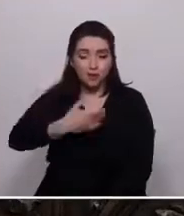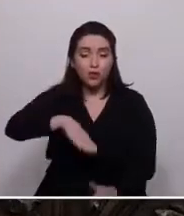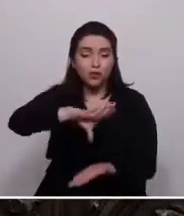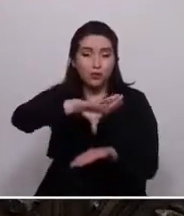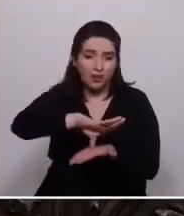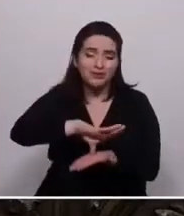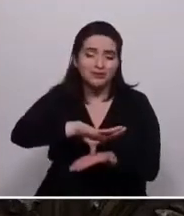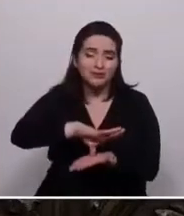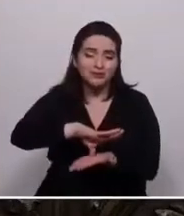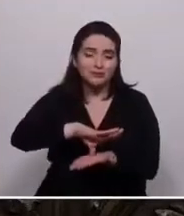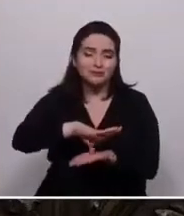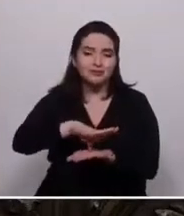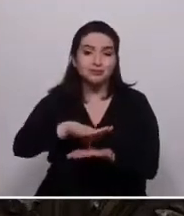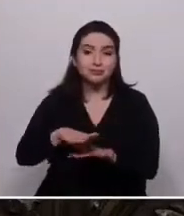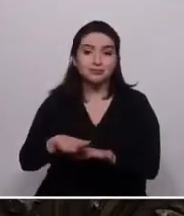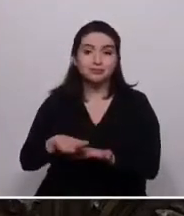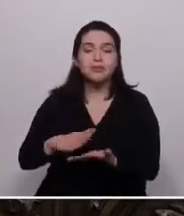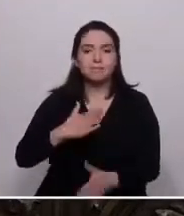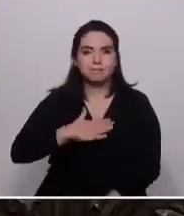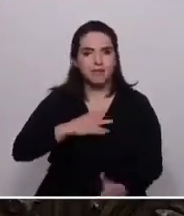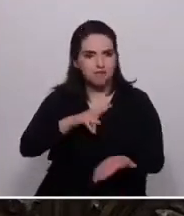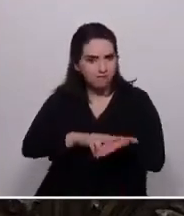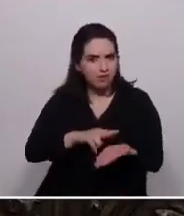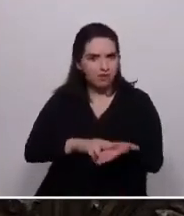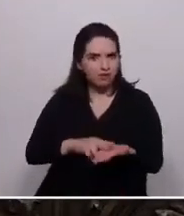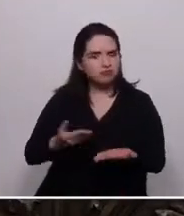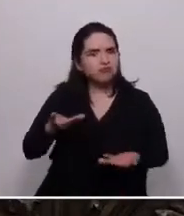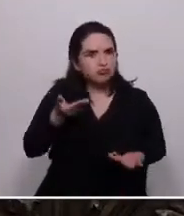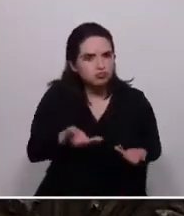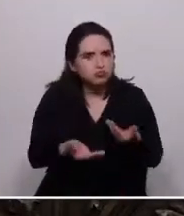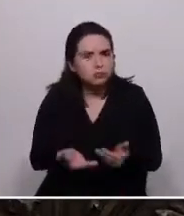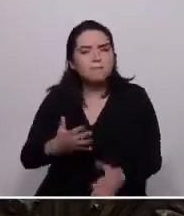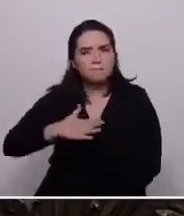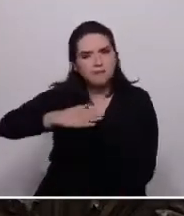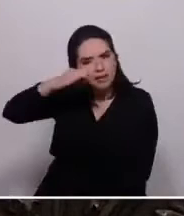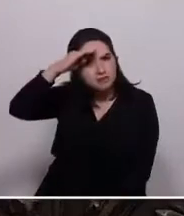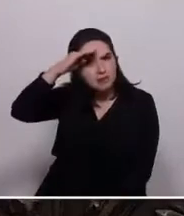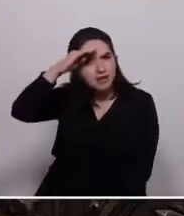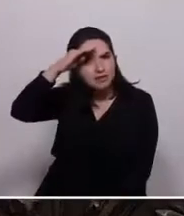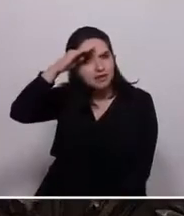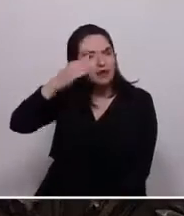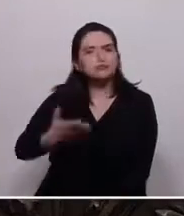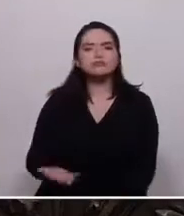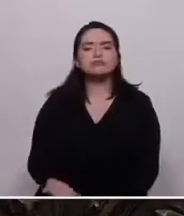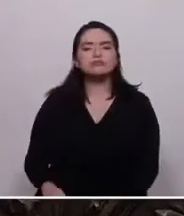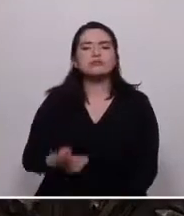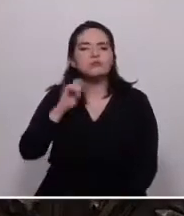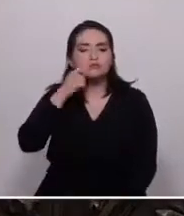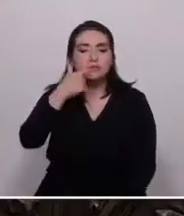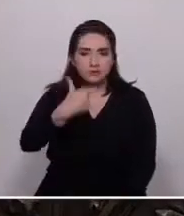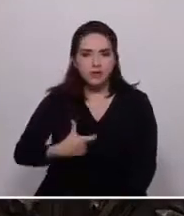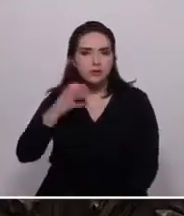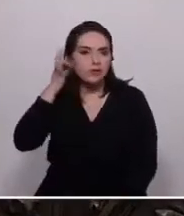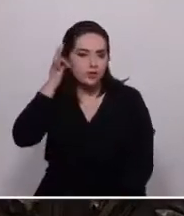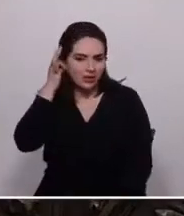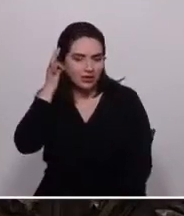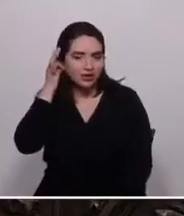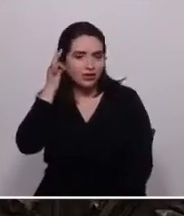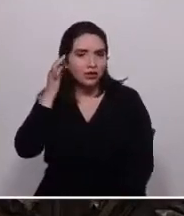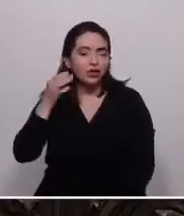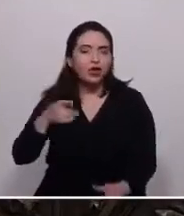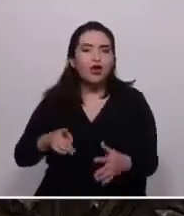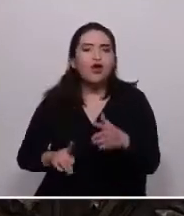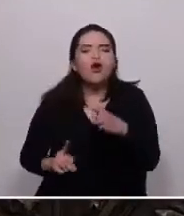y aportando desde mi verdad, mi experiencia de lo que significa ser mujer de origen